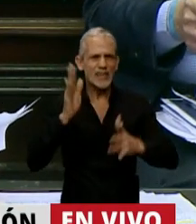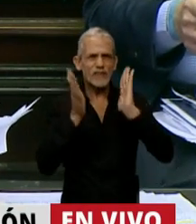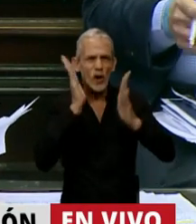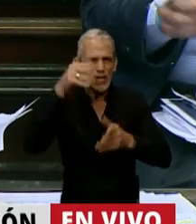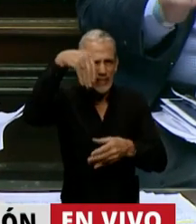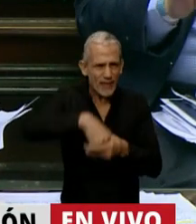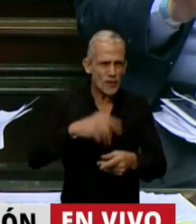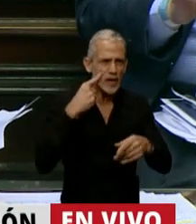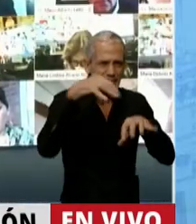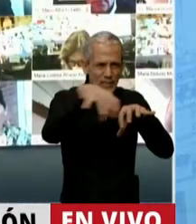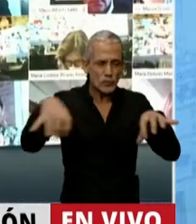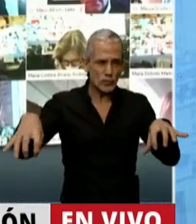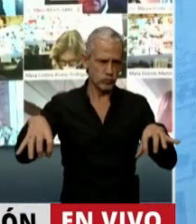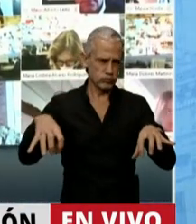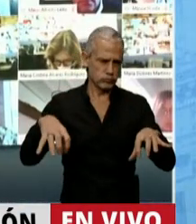violencia institucional.